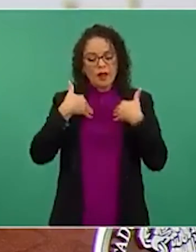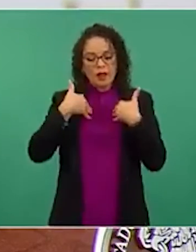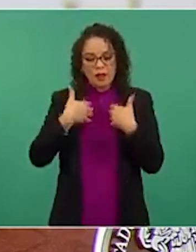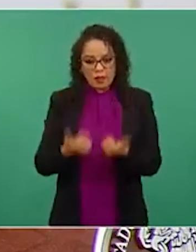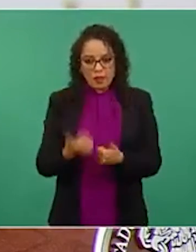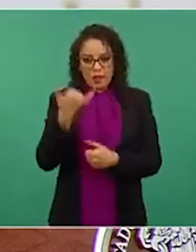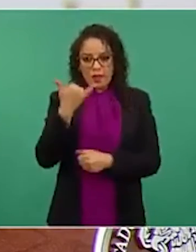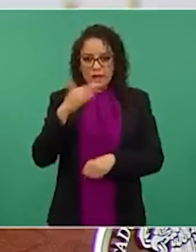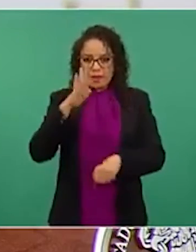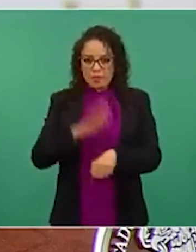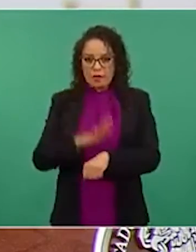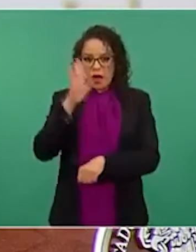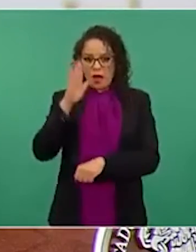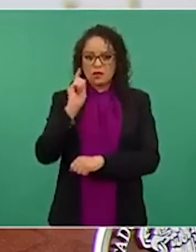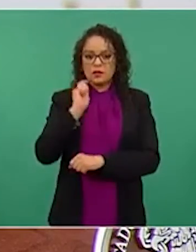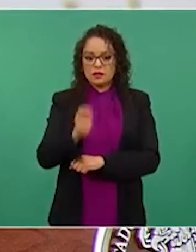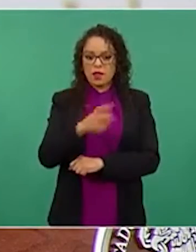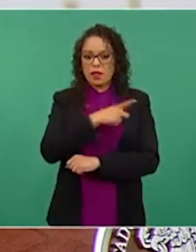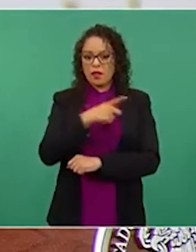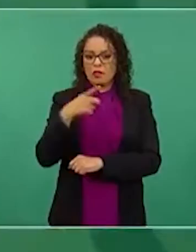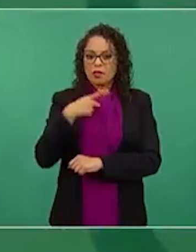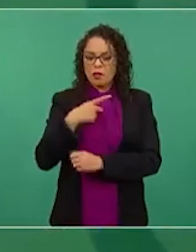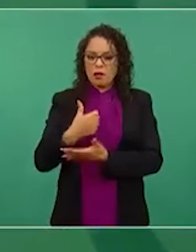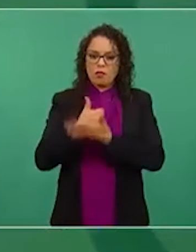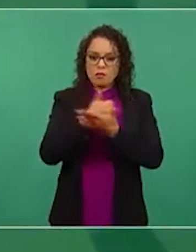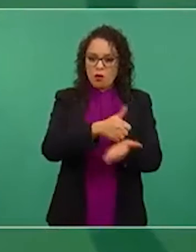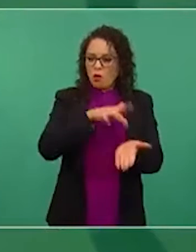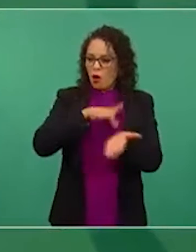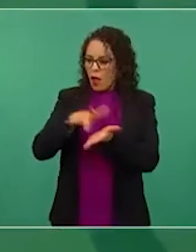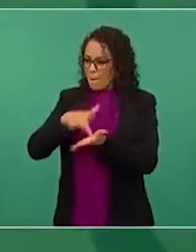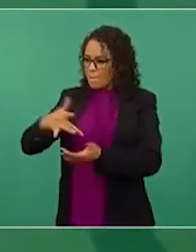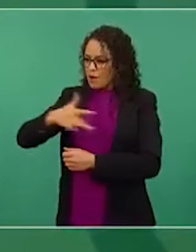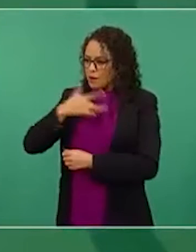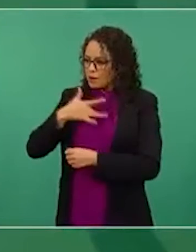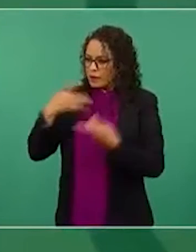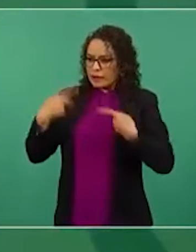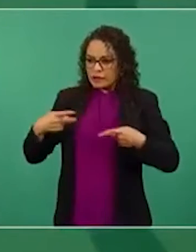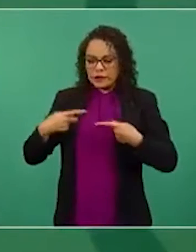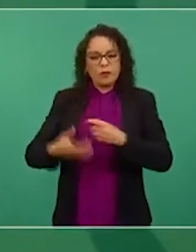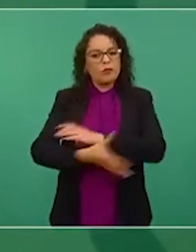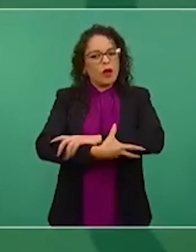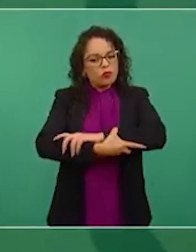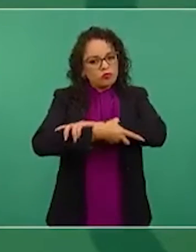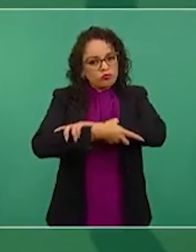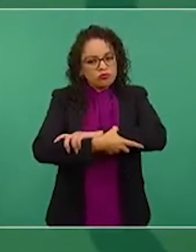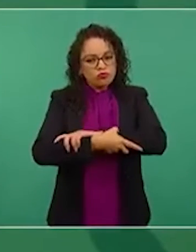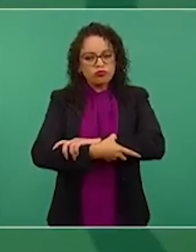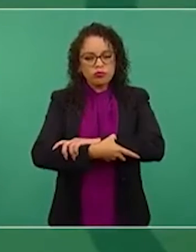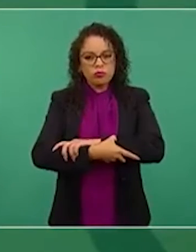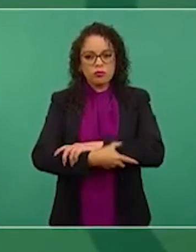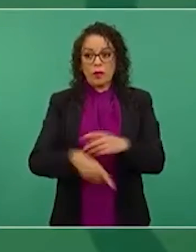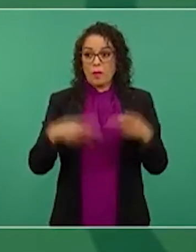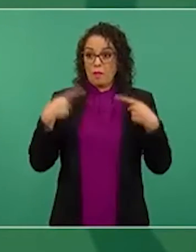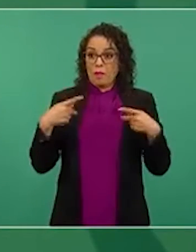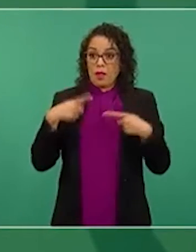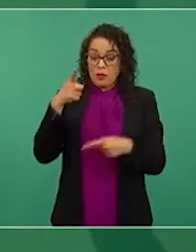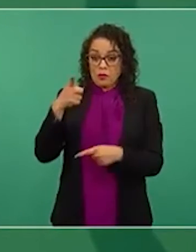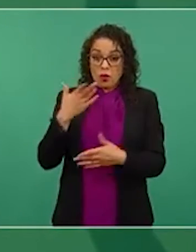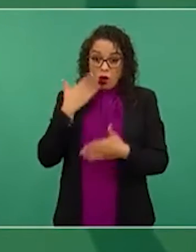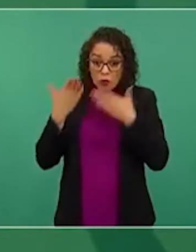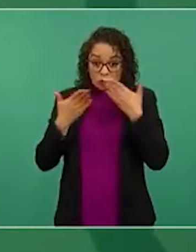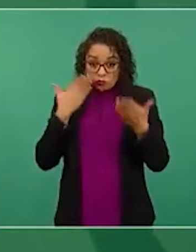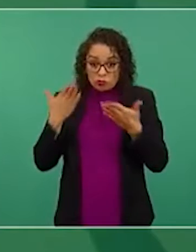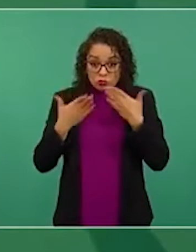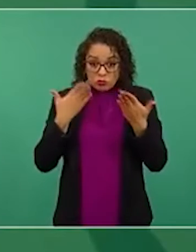solidaridad, para la fraternidad, para que el que estudia ponga